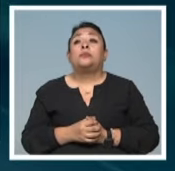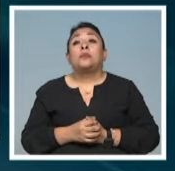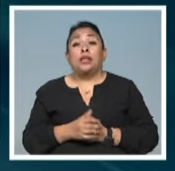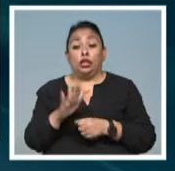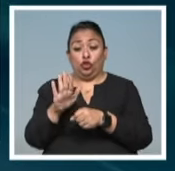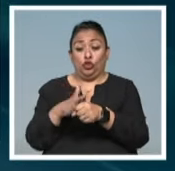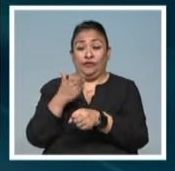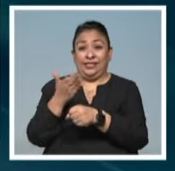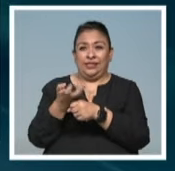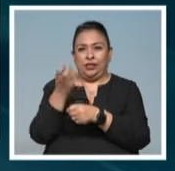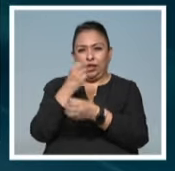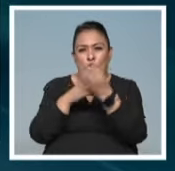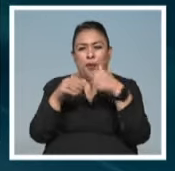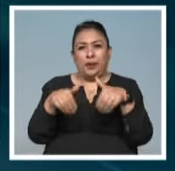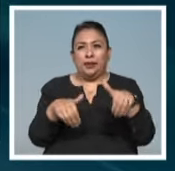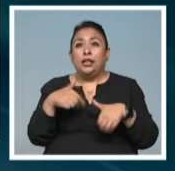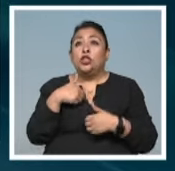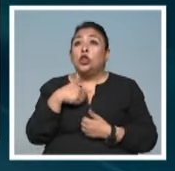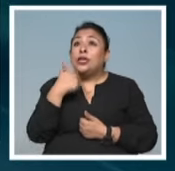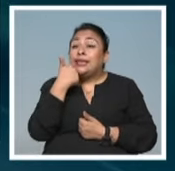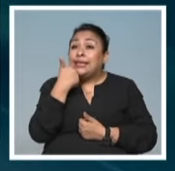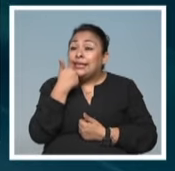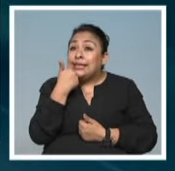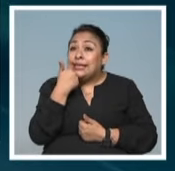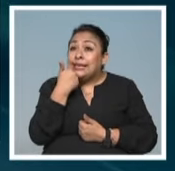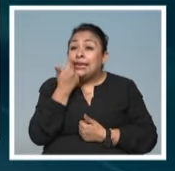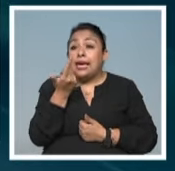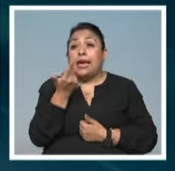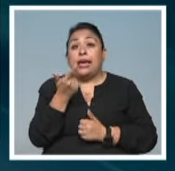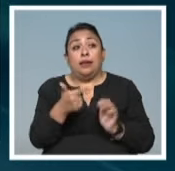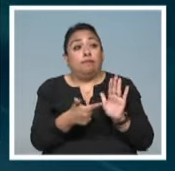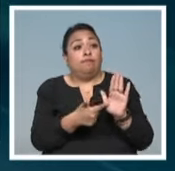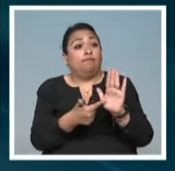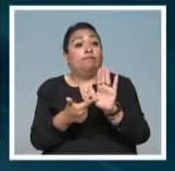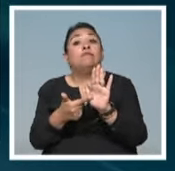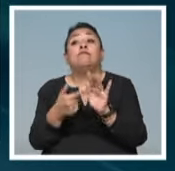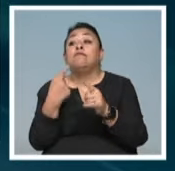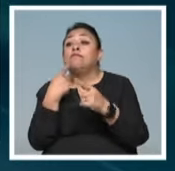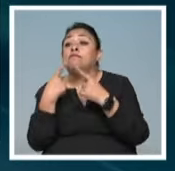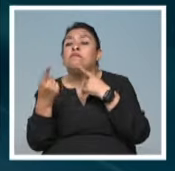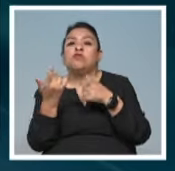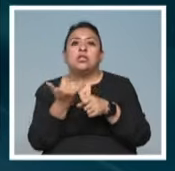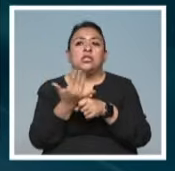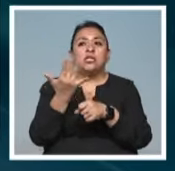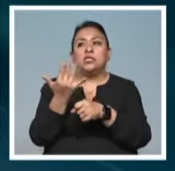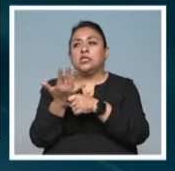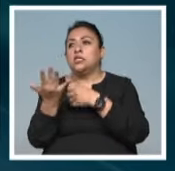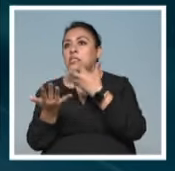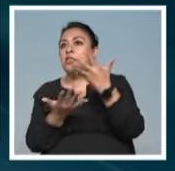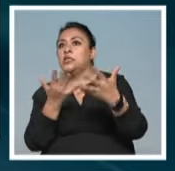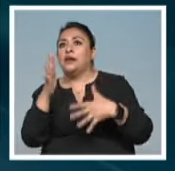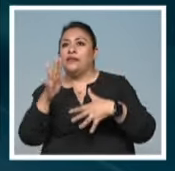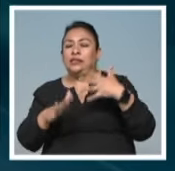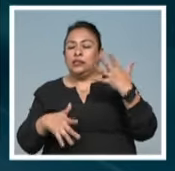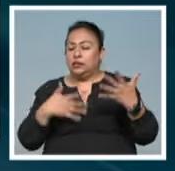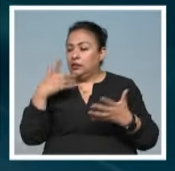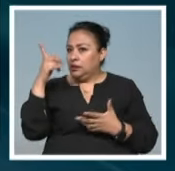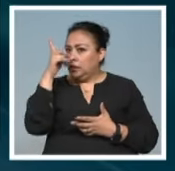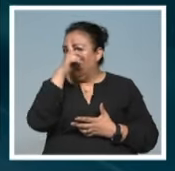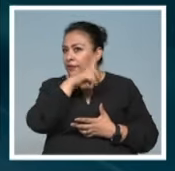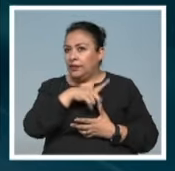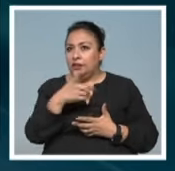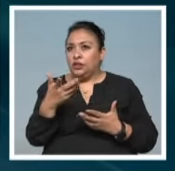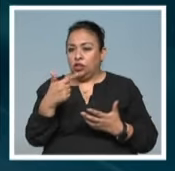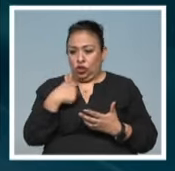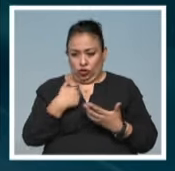Suficiente es una obra de teatro que lo que busca es poner en la mesa las conversaciones incómodas que de pronto nos cuestan tanto trabajo